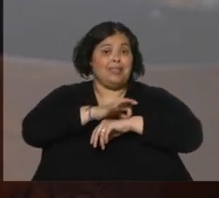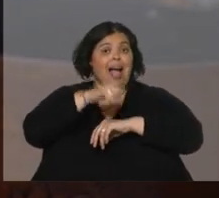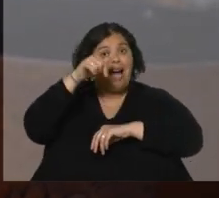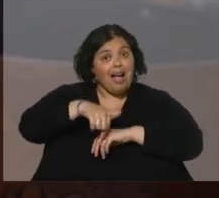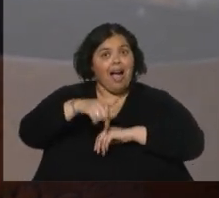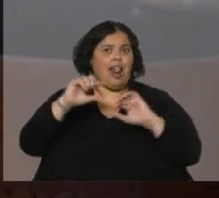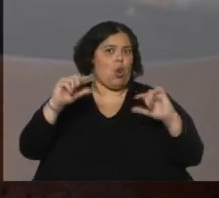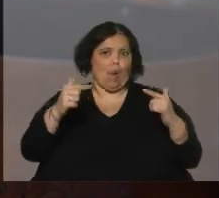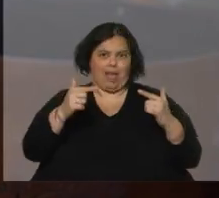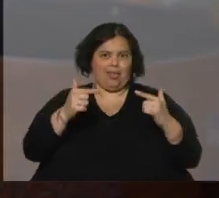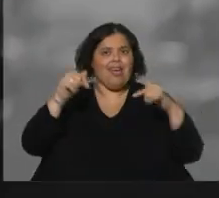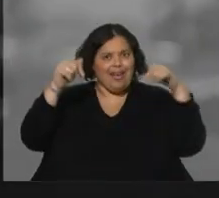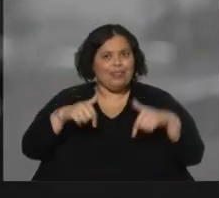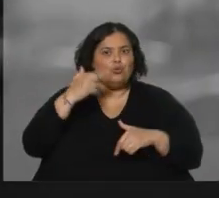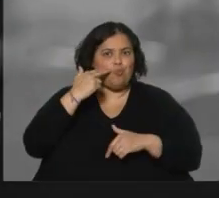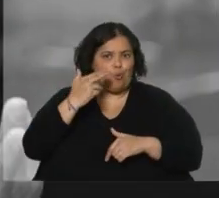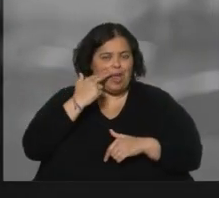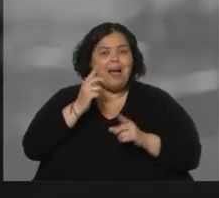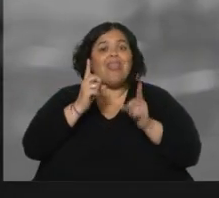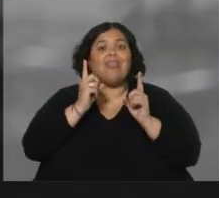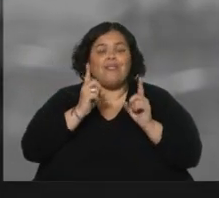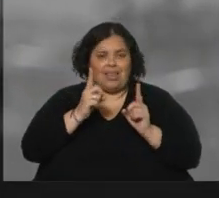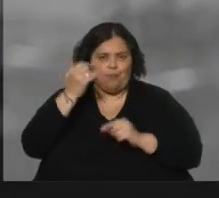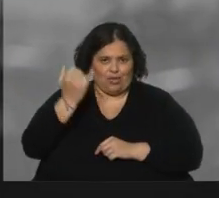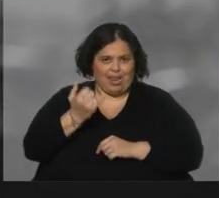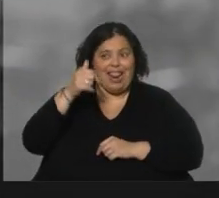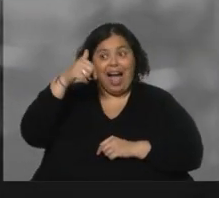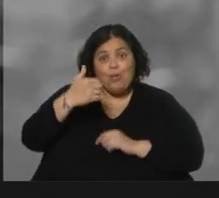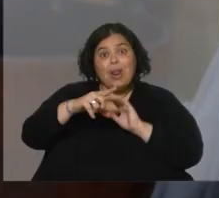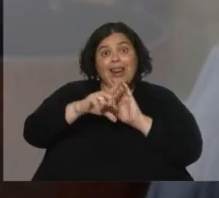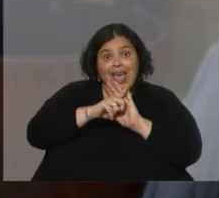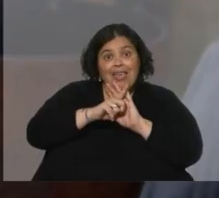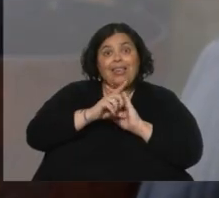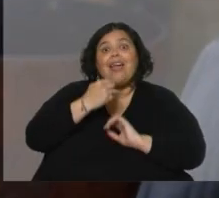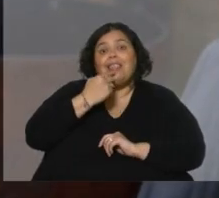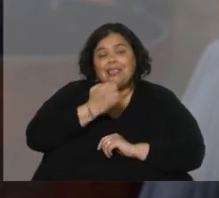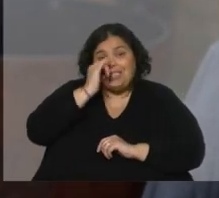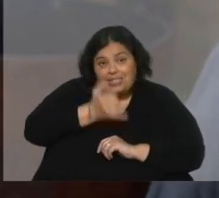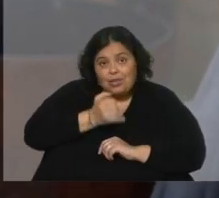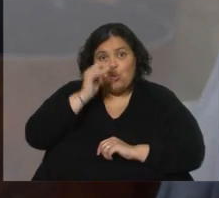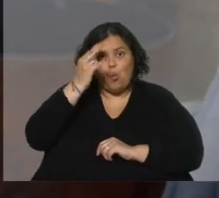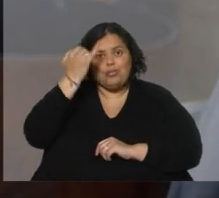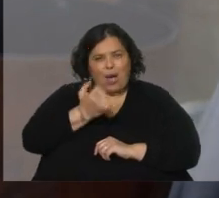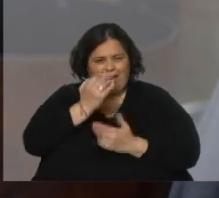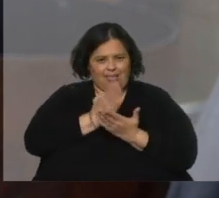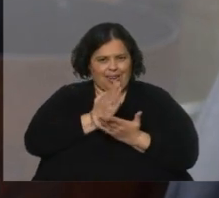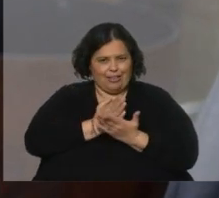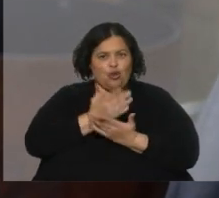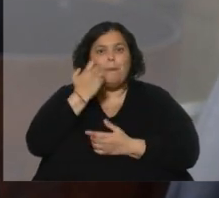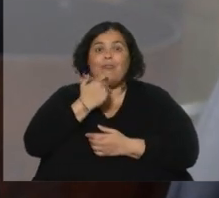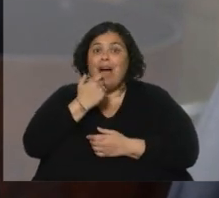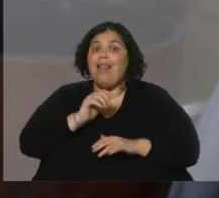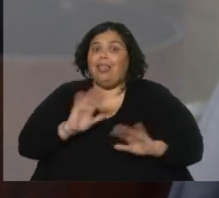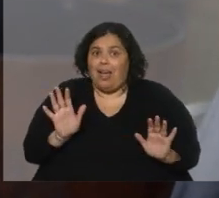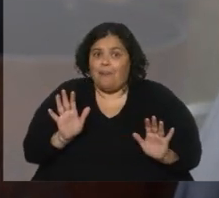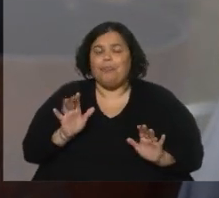accesibilidad que deberíamos tener y que por ley los uruguayos tienen derecho. Algo muy también complejo es